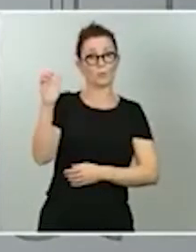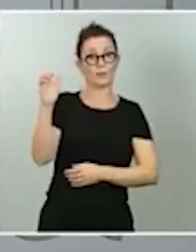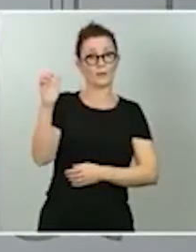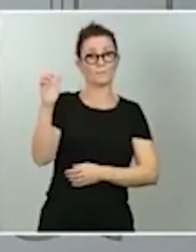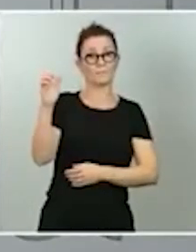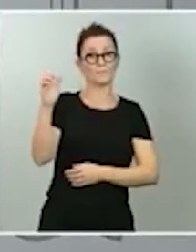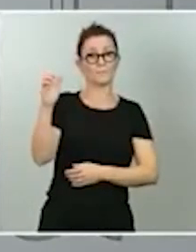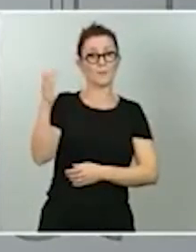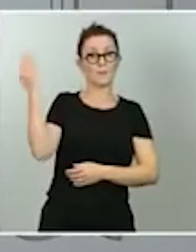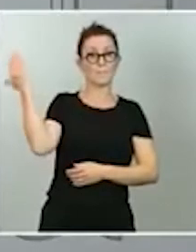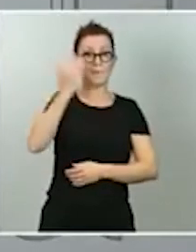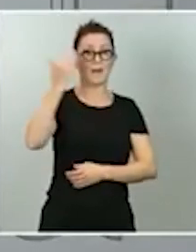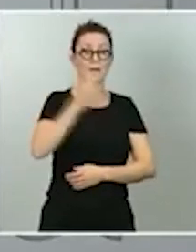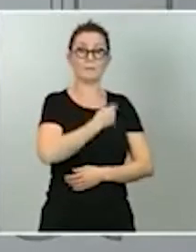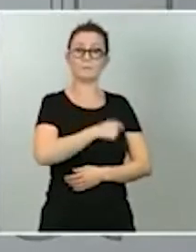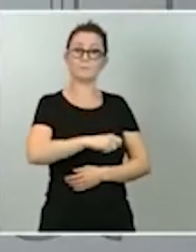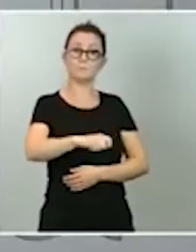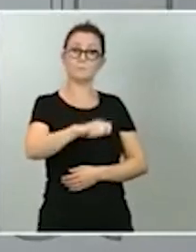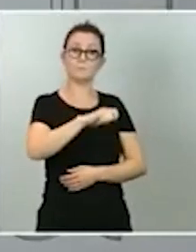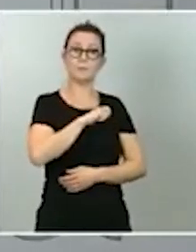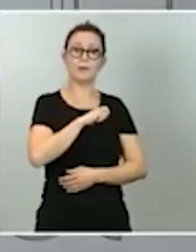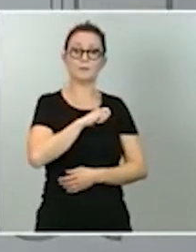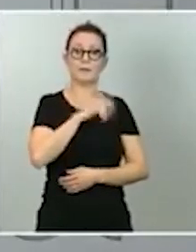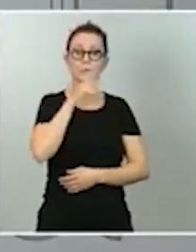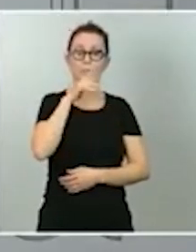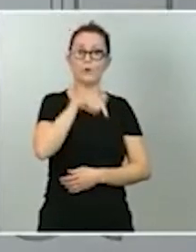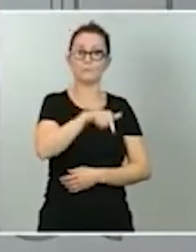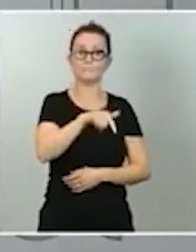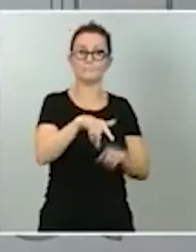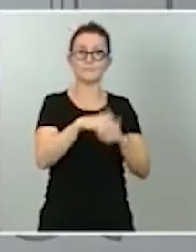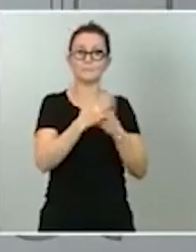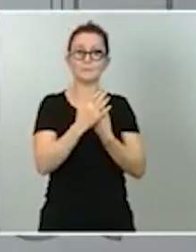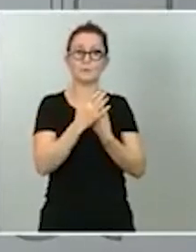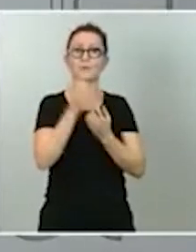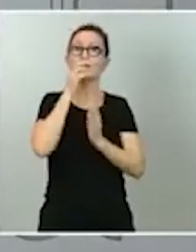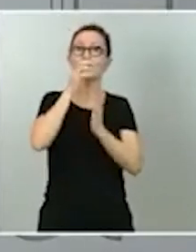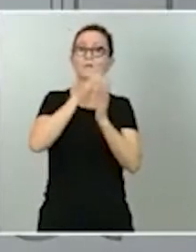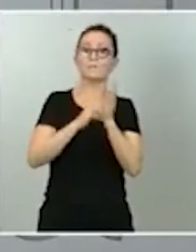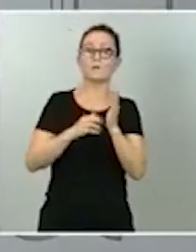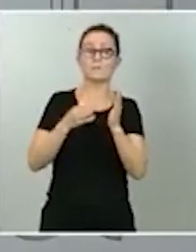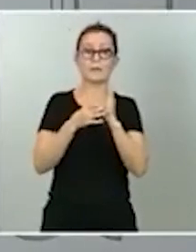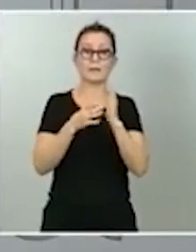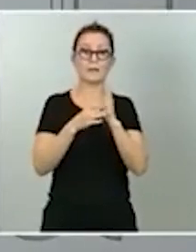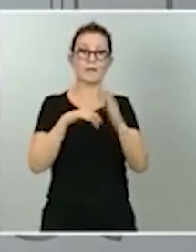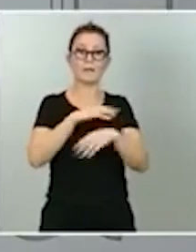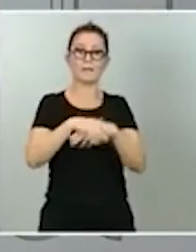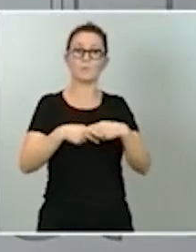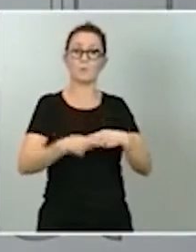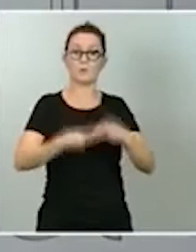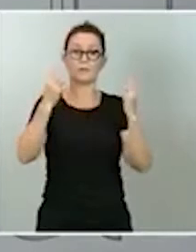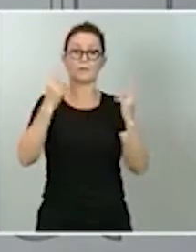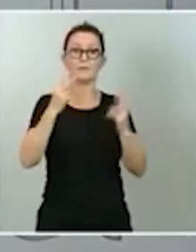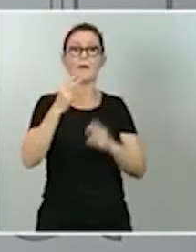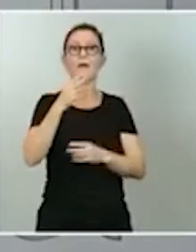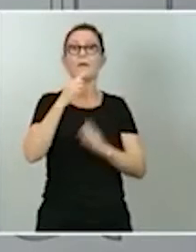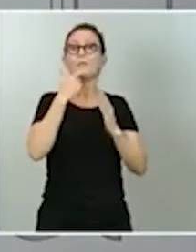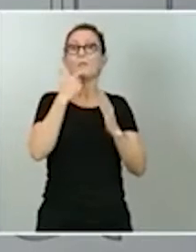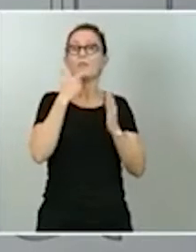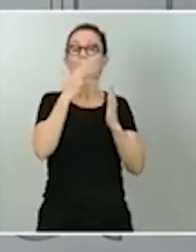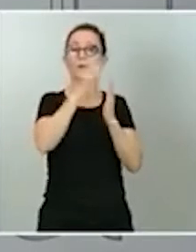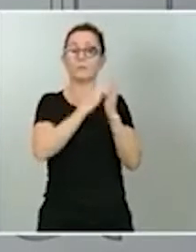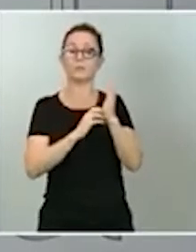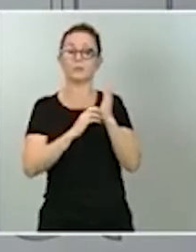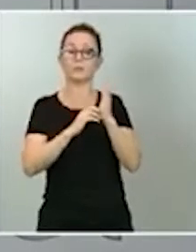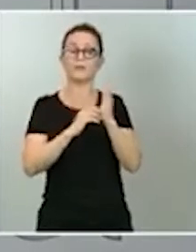respecto a esta cuestión en el informe sobre la calidad democrática, diciendo que la renovación del Poder Judicial